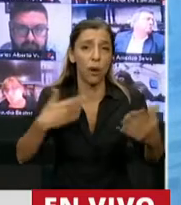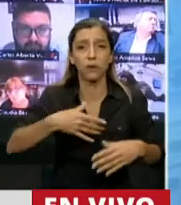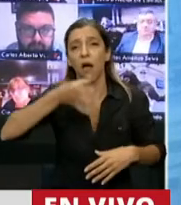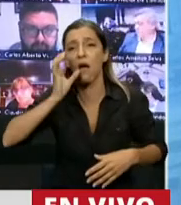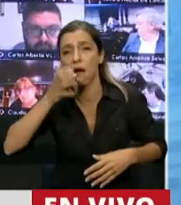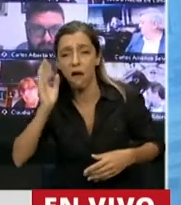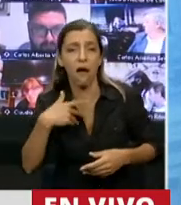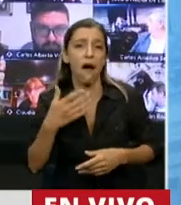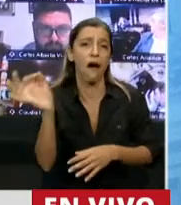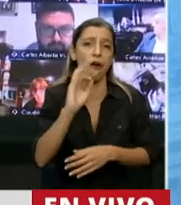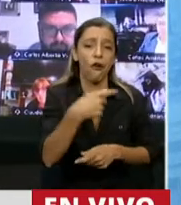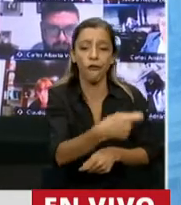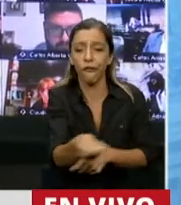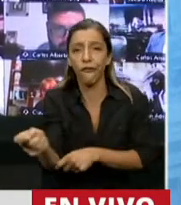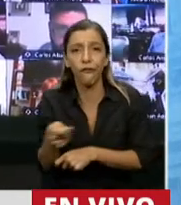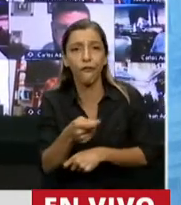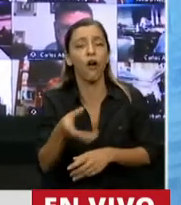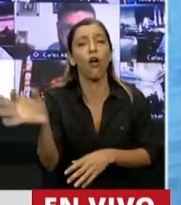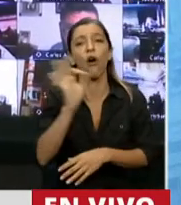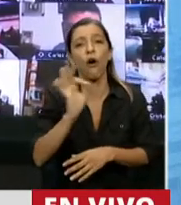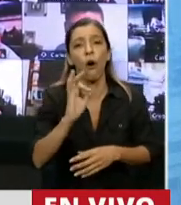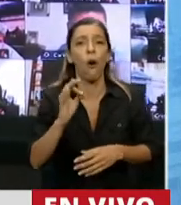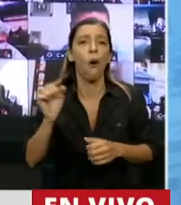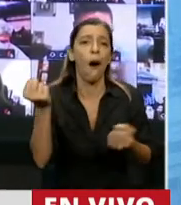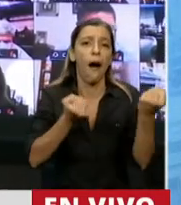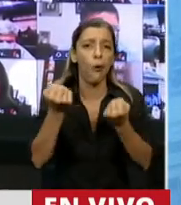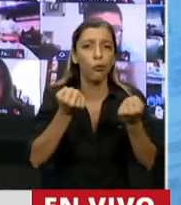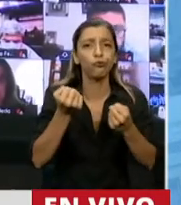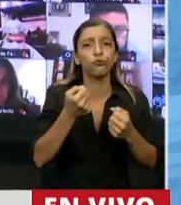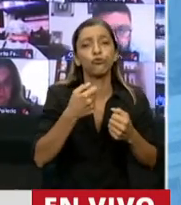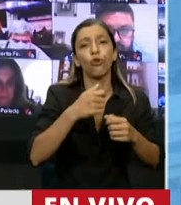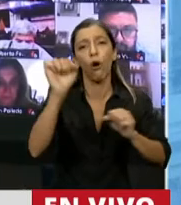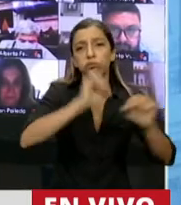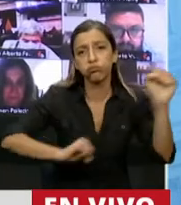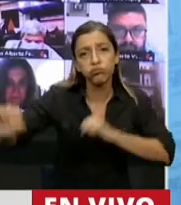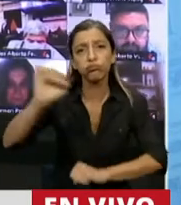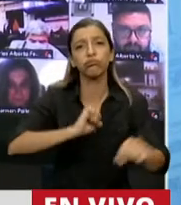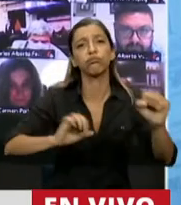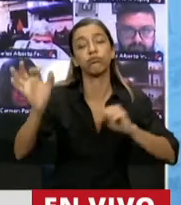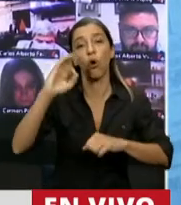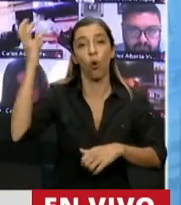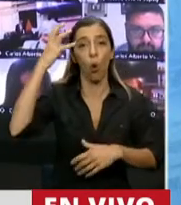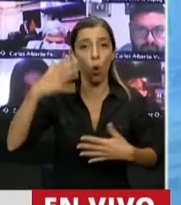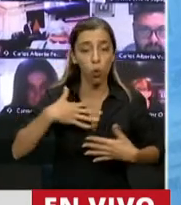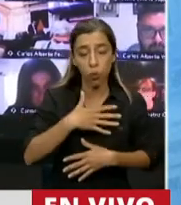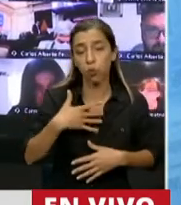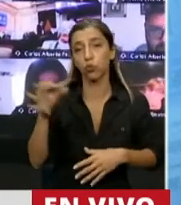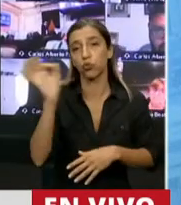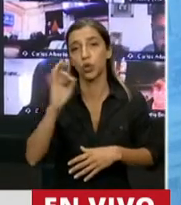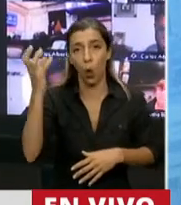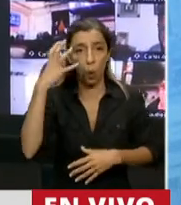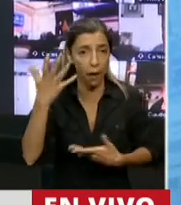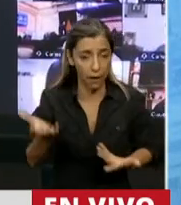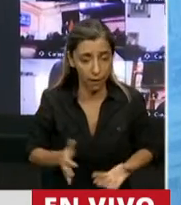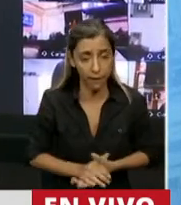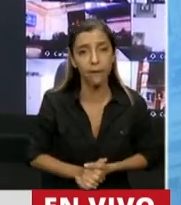como para regar, como para lavar el auto, como también en el baño, en la ducha. Y este proyecto que hoy